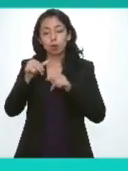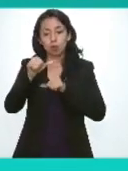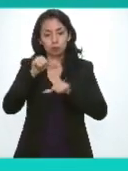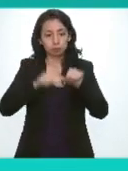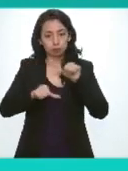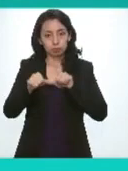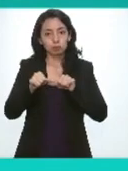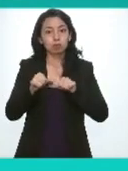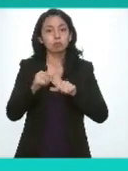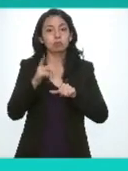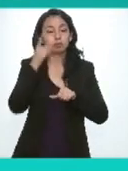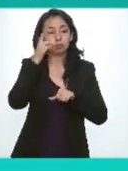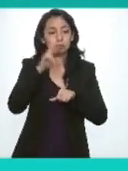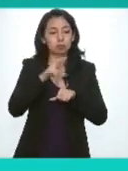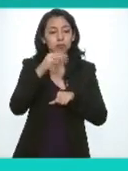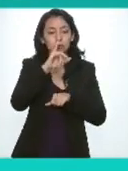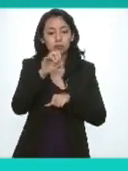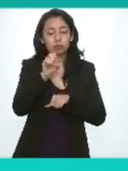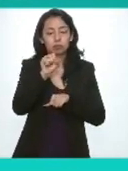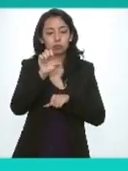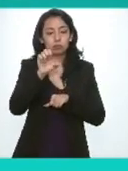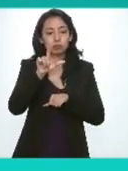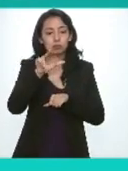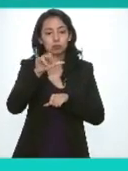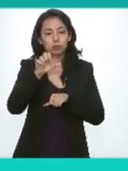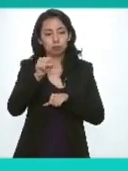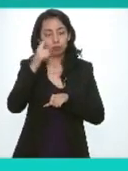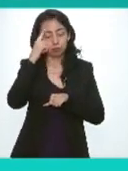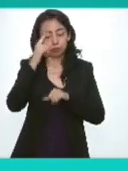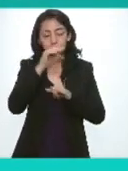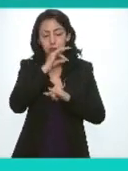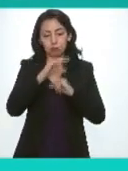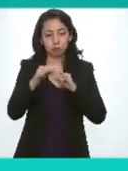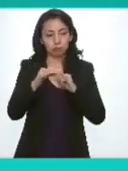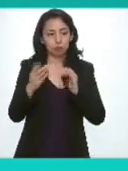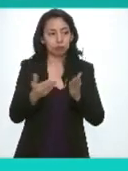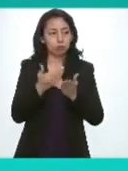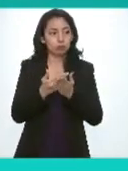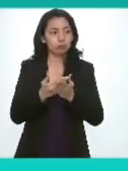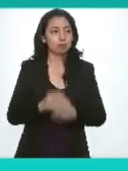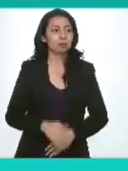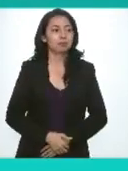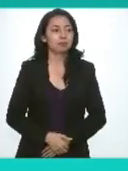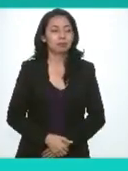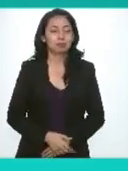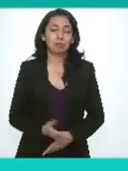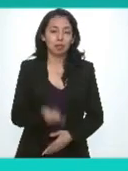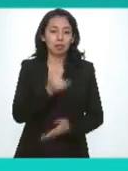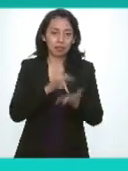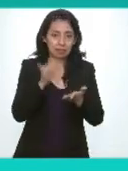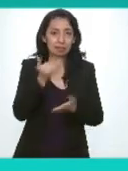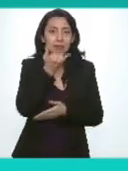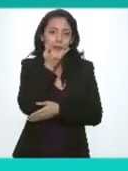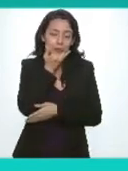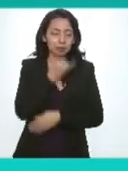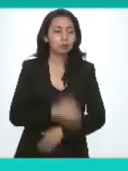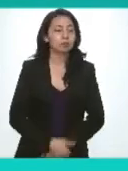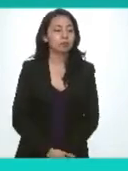en mi lugar el director José Luis Naya para terminar con el último punto de la sesión gracias y una disculpa